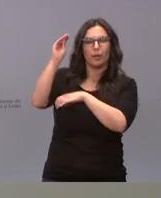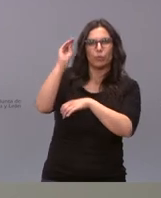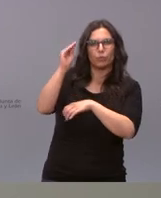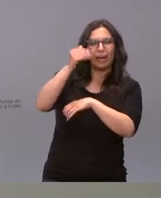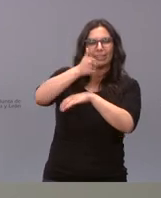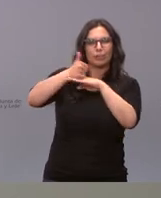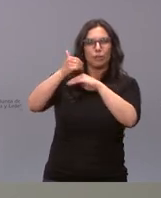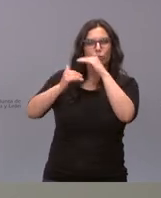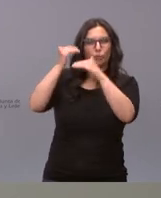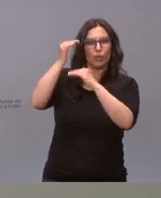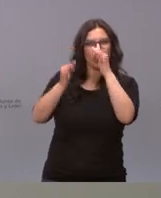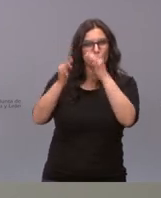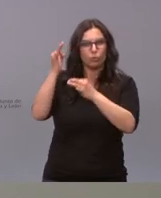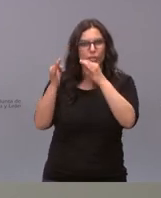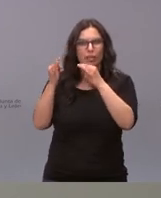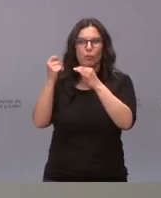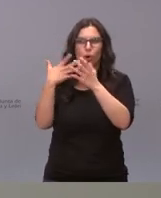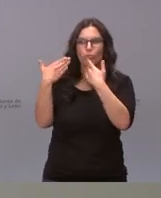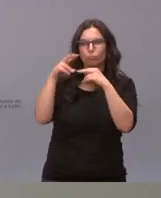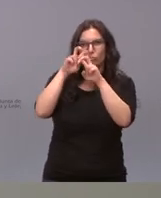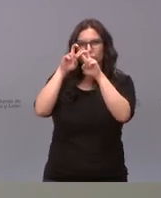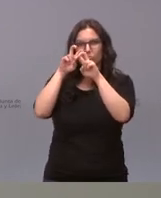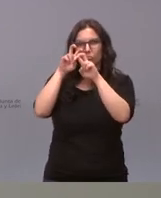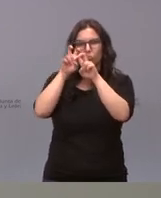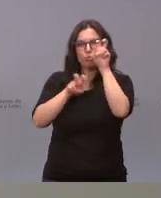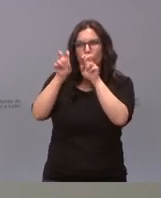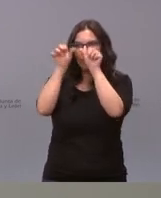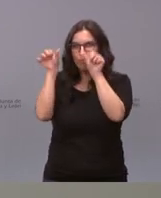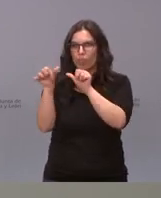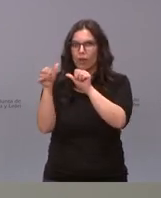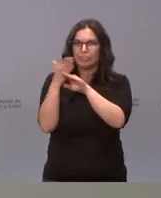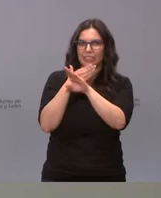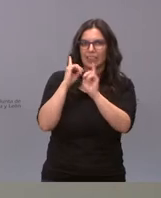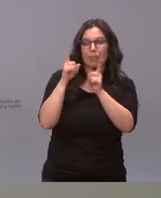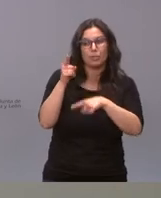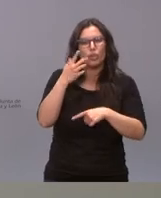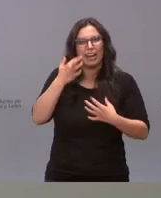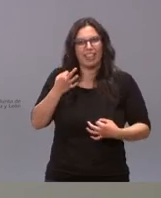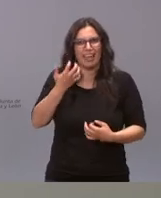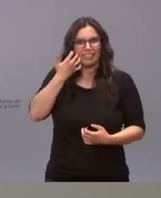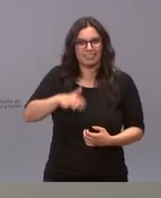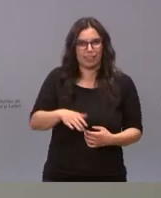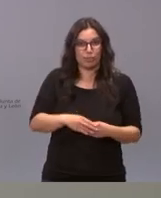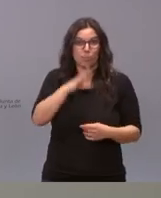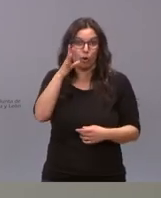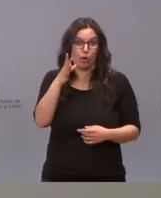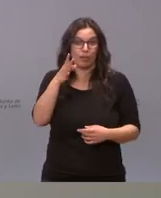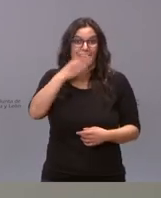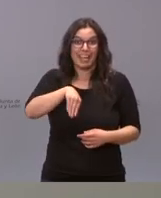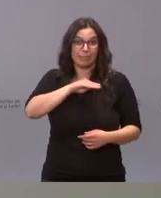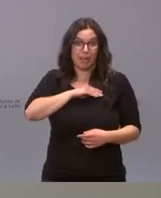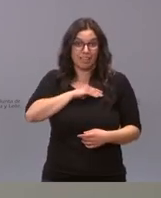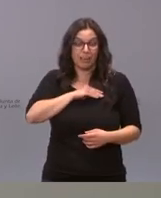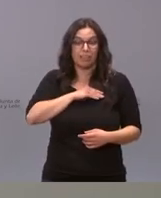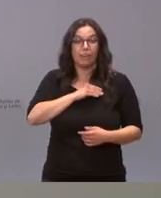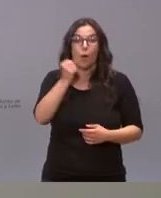Justicia para buscar un modelo es algo ese modelo de relaciones es muy extraño en la España de la separación de poderes no veo yo